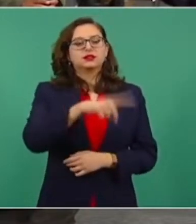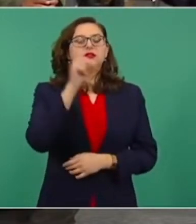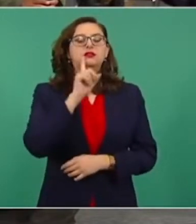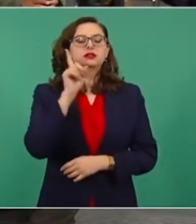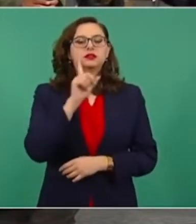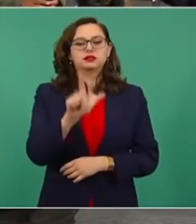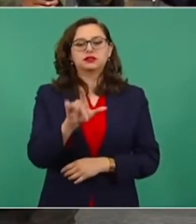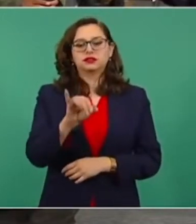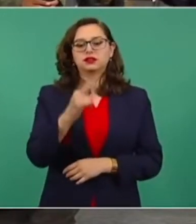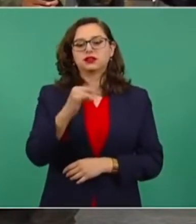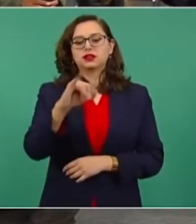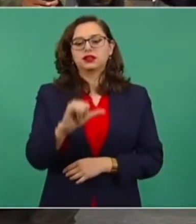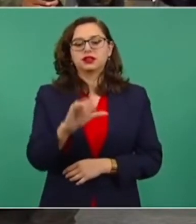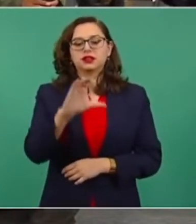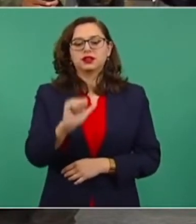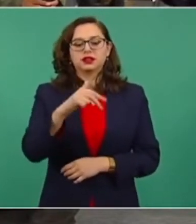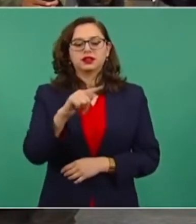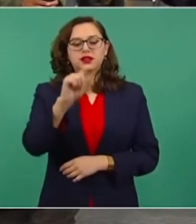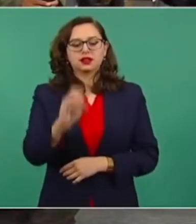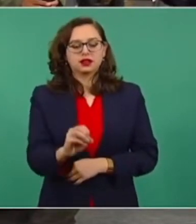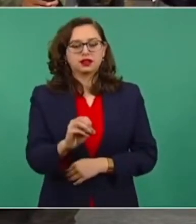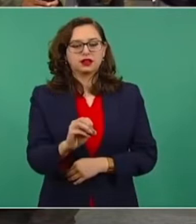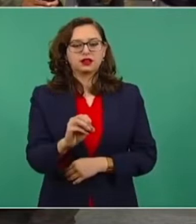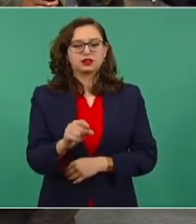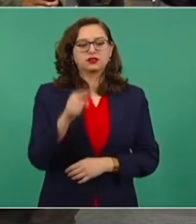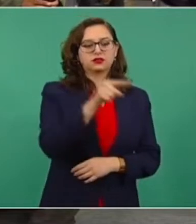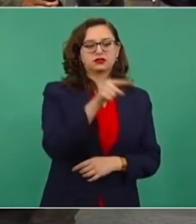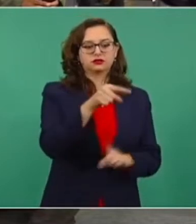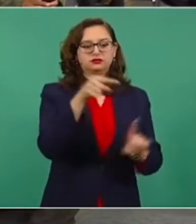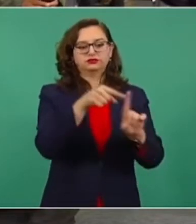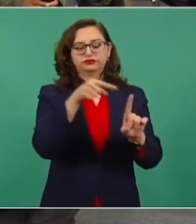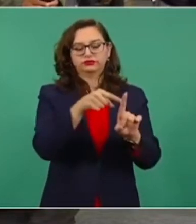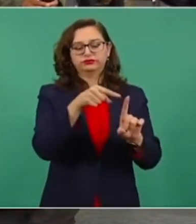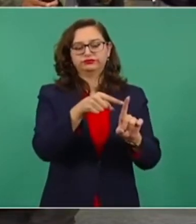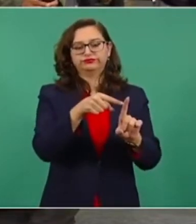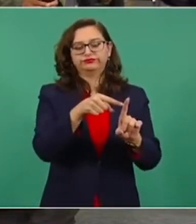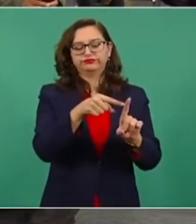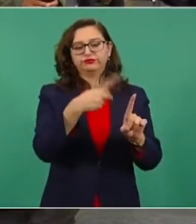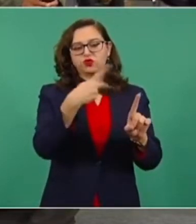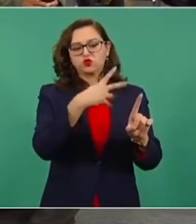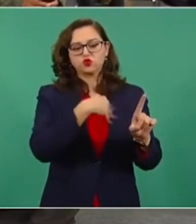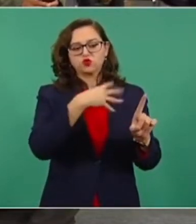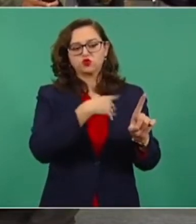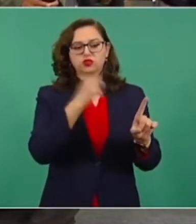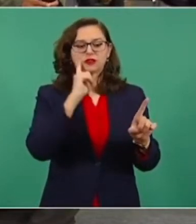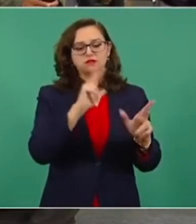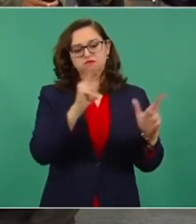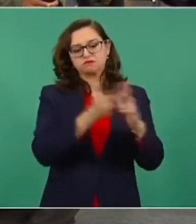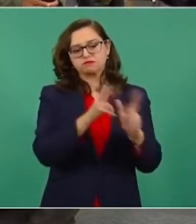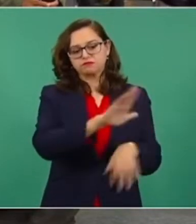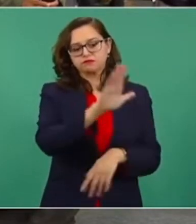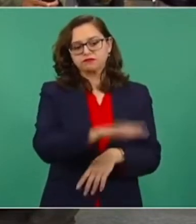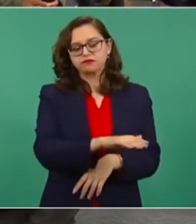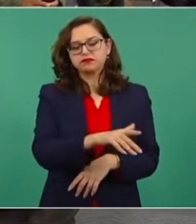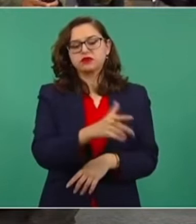Emma Gabriela, víctima de feminicidio en manos de Alberto Medina Sonda,